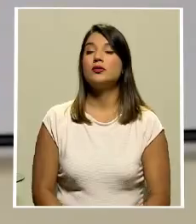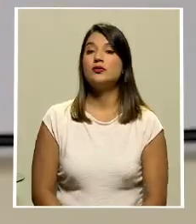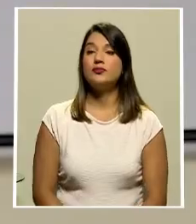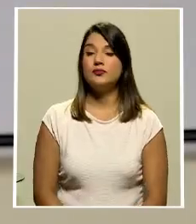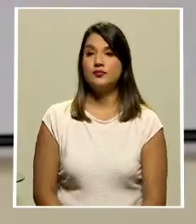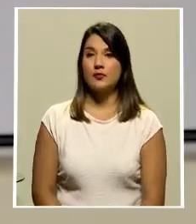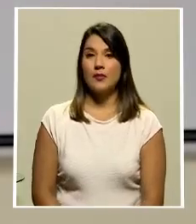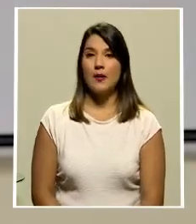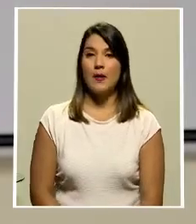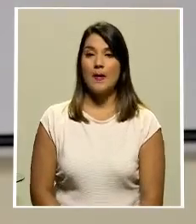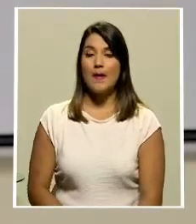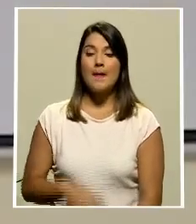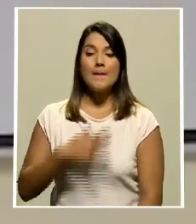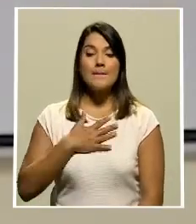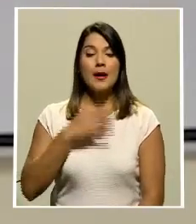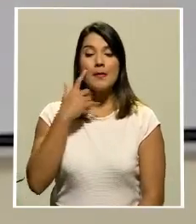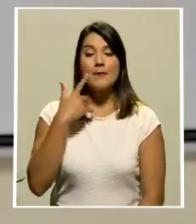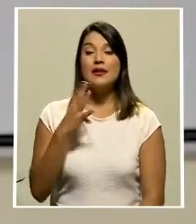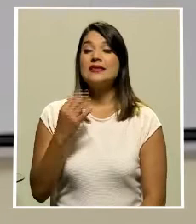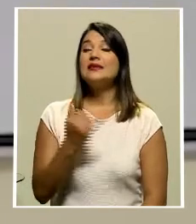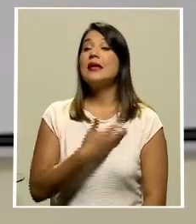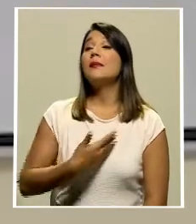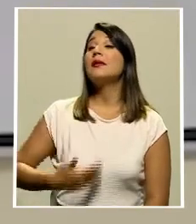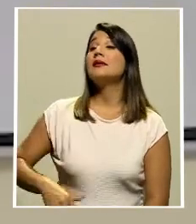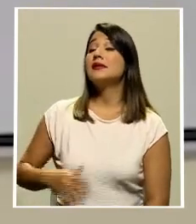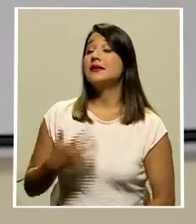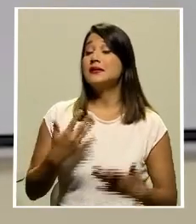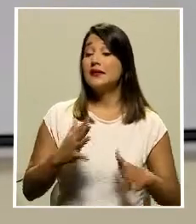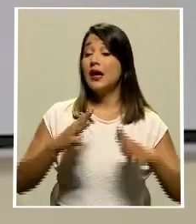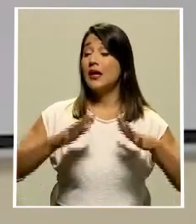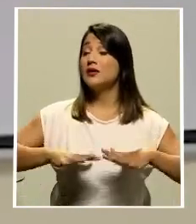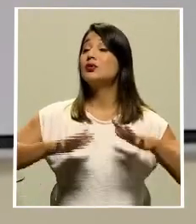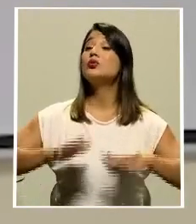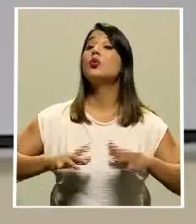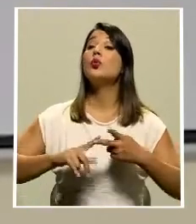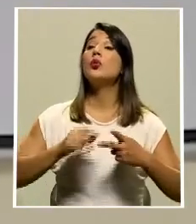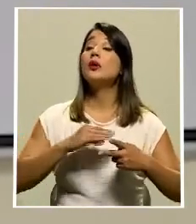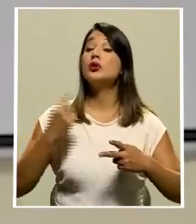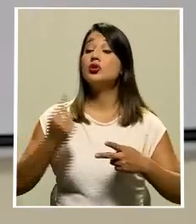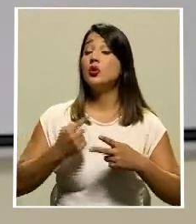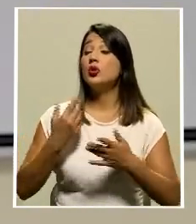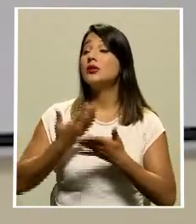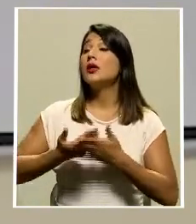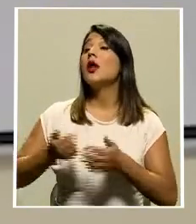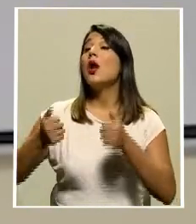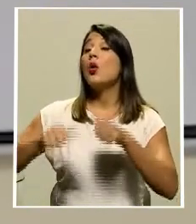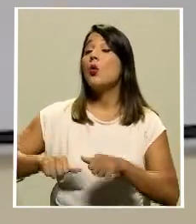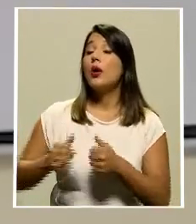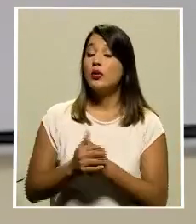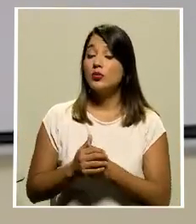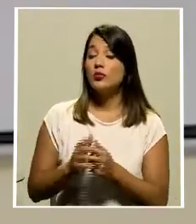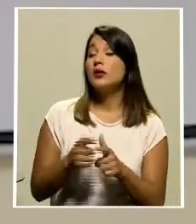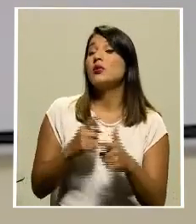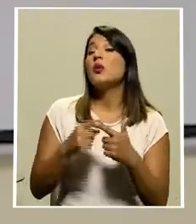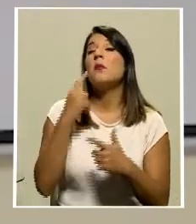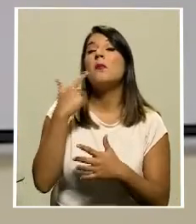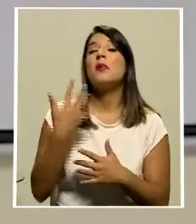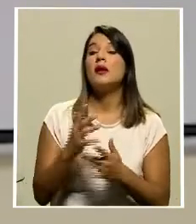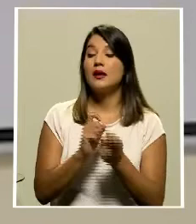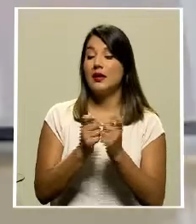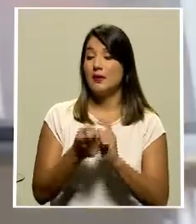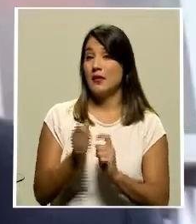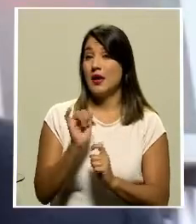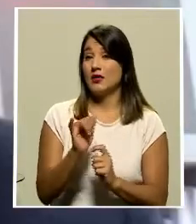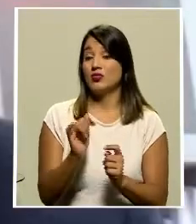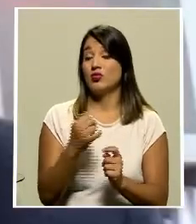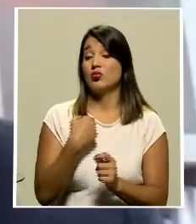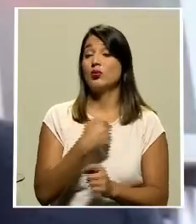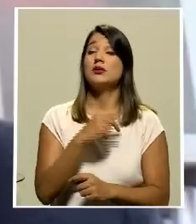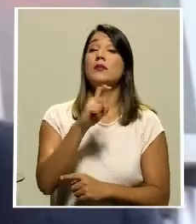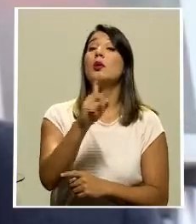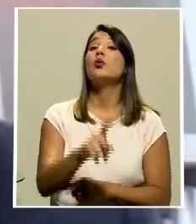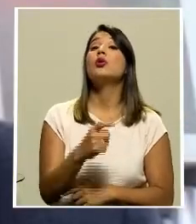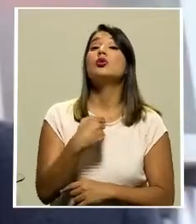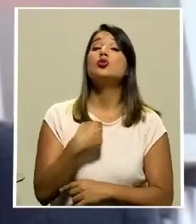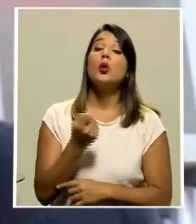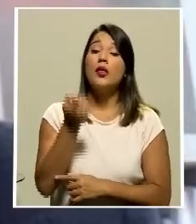entiendo